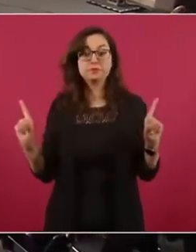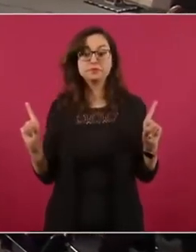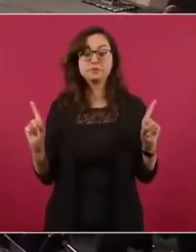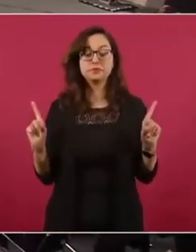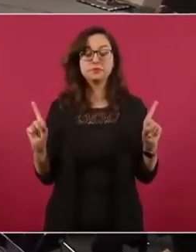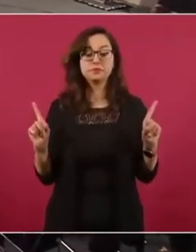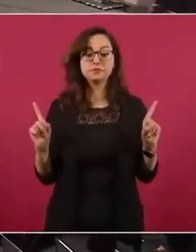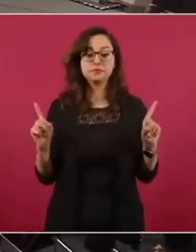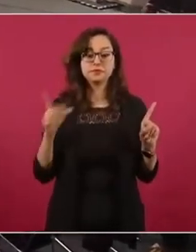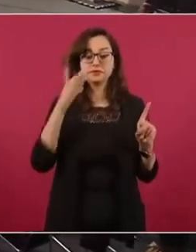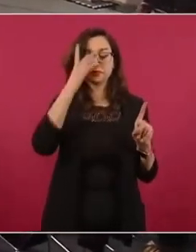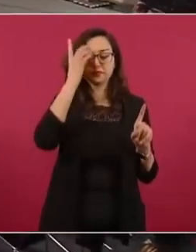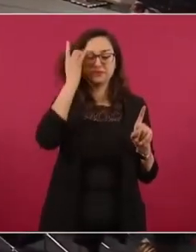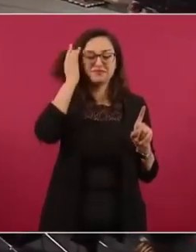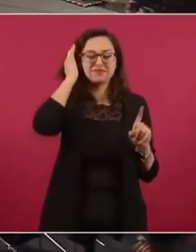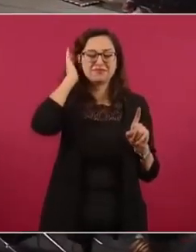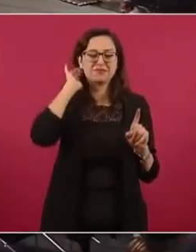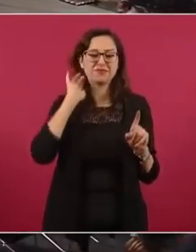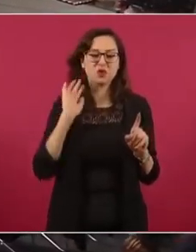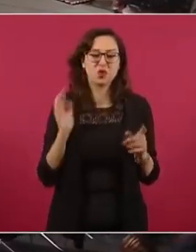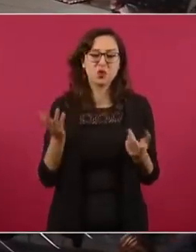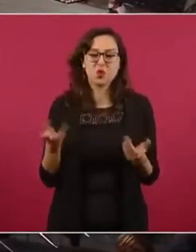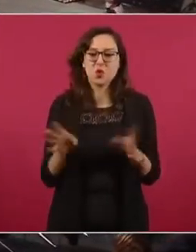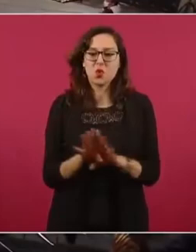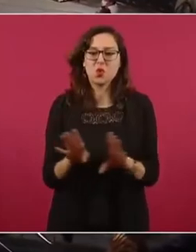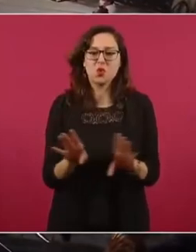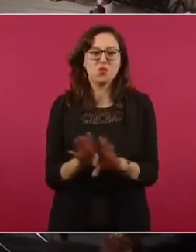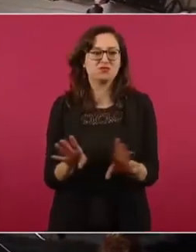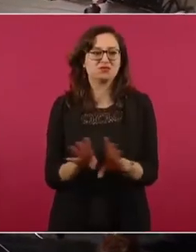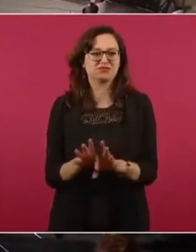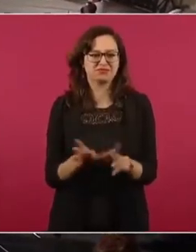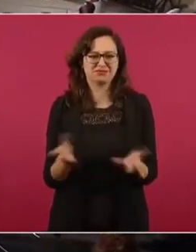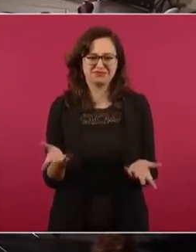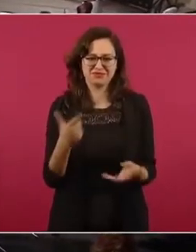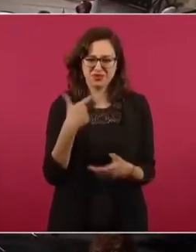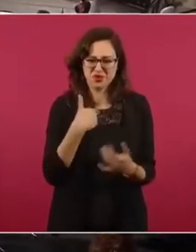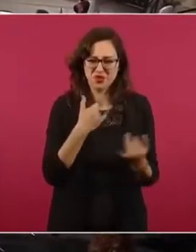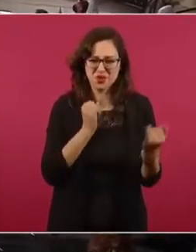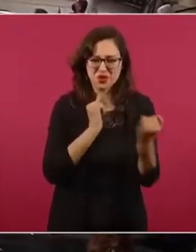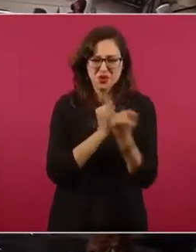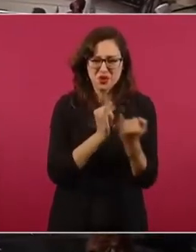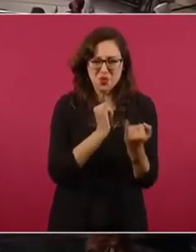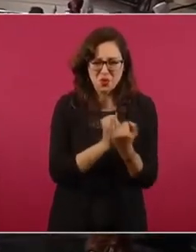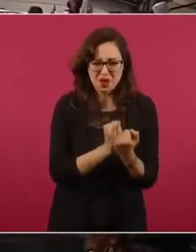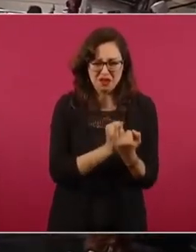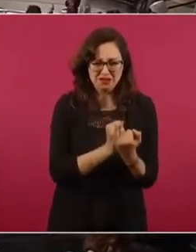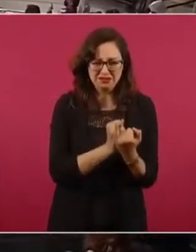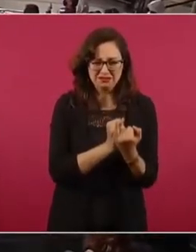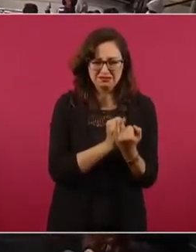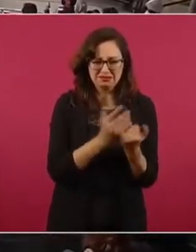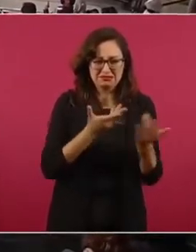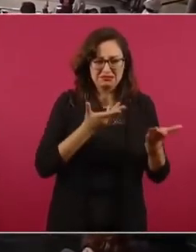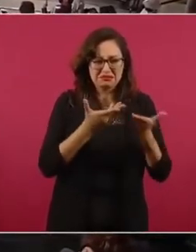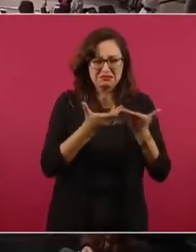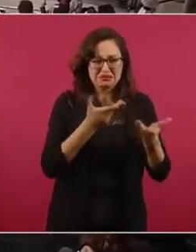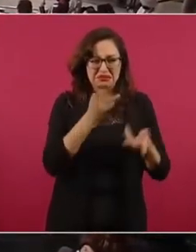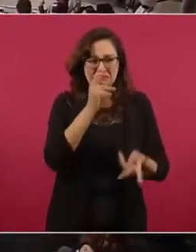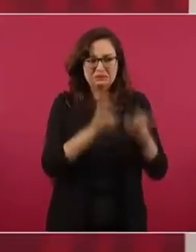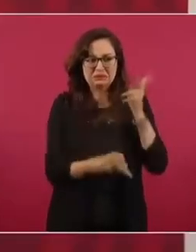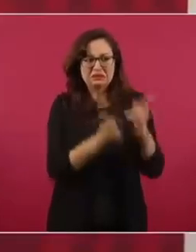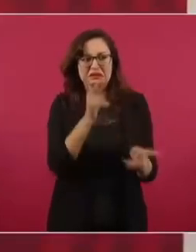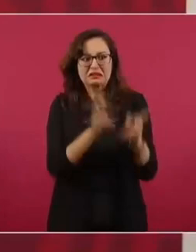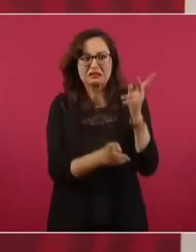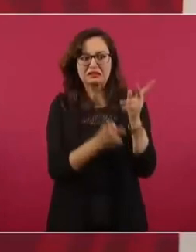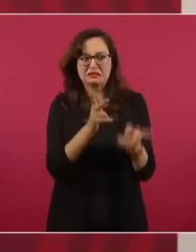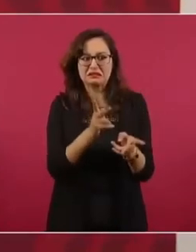Qué atractivo puedo tener de conversar con Sergio Sarmiento.